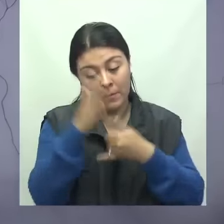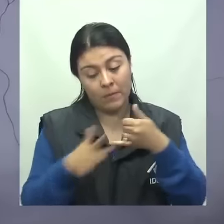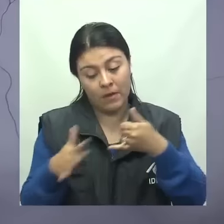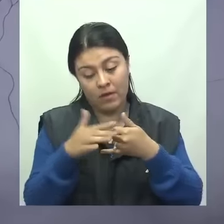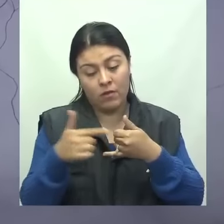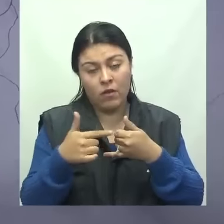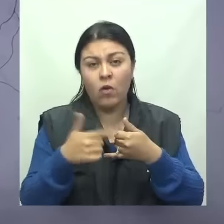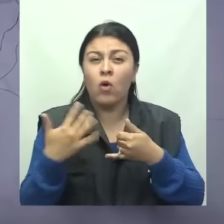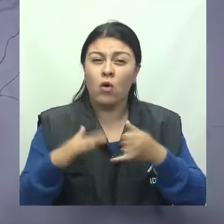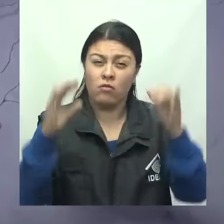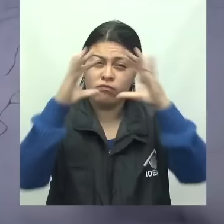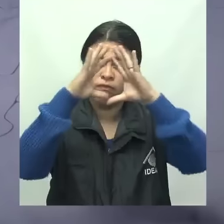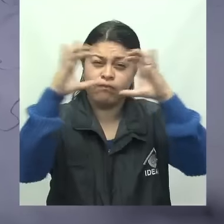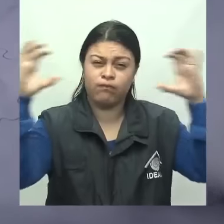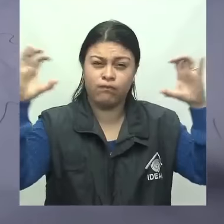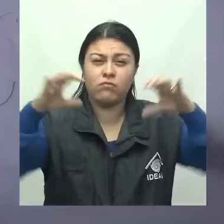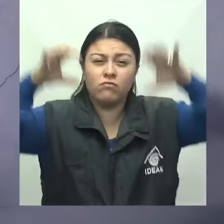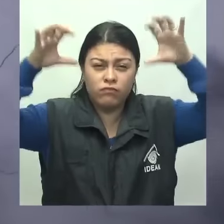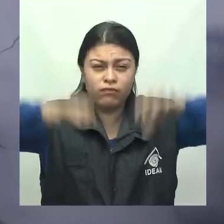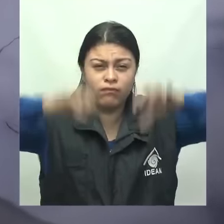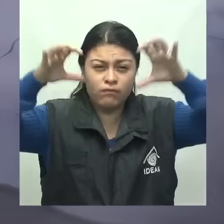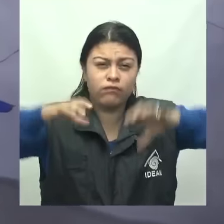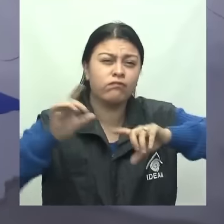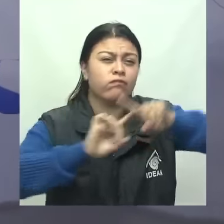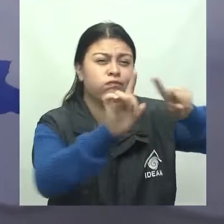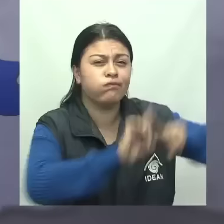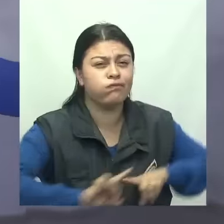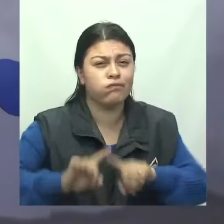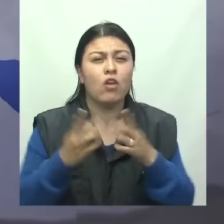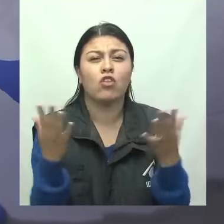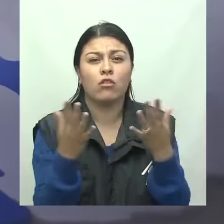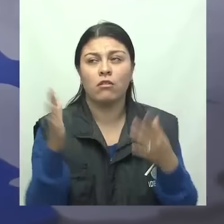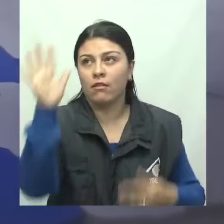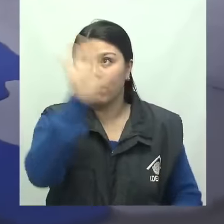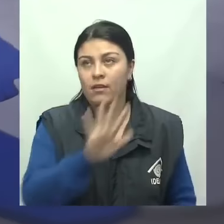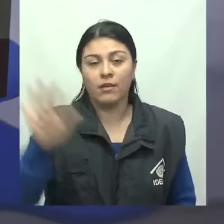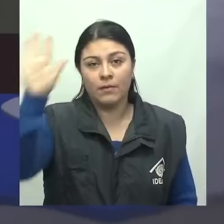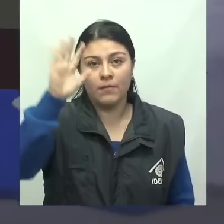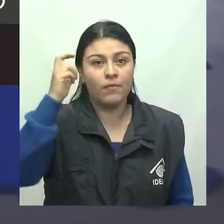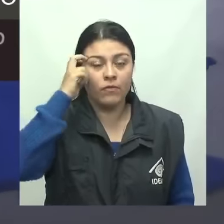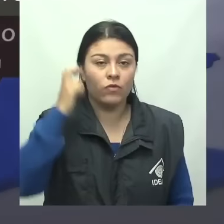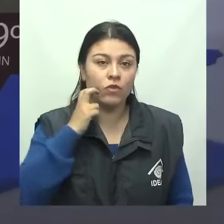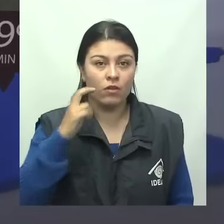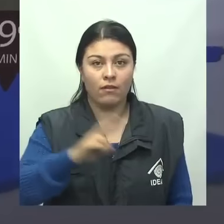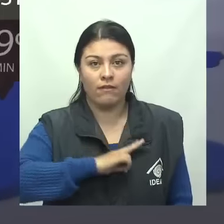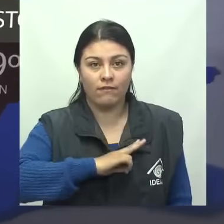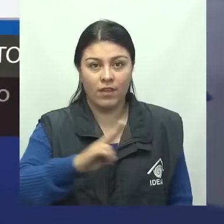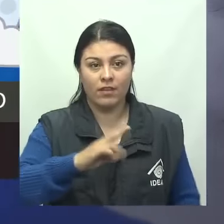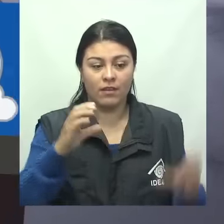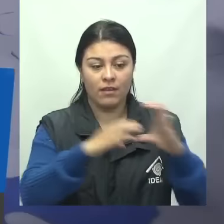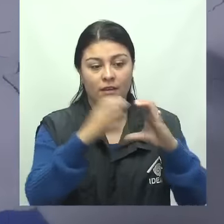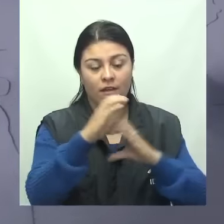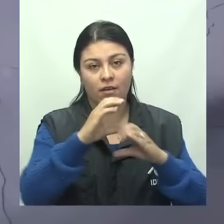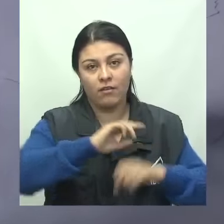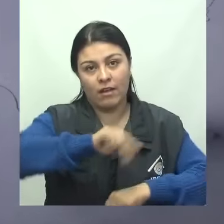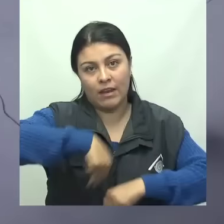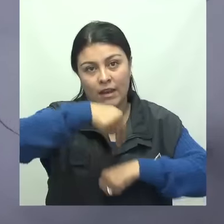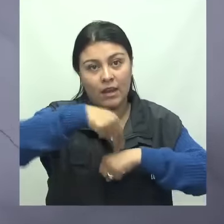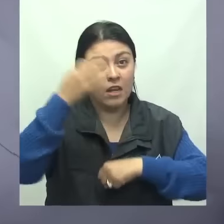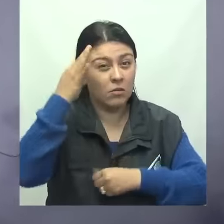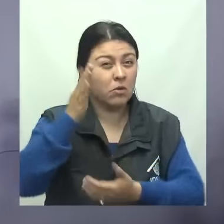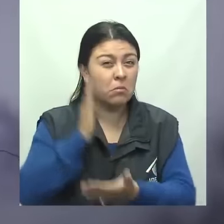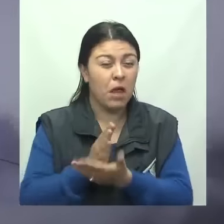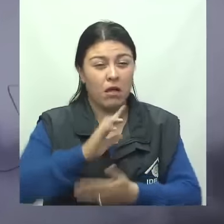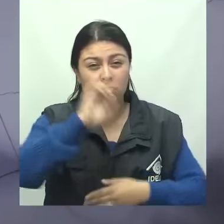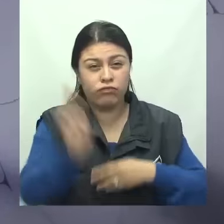litoral pacífico esperamos también cielos cubiertos con lluvias de variada intensidad en el departamento del Chocó, Valle del Cauca, Cauca y